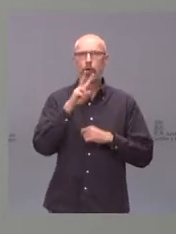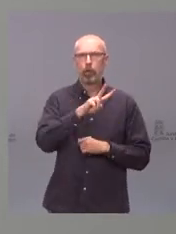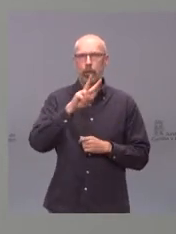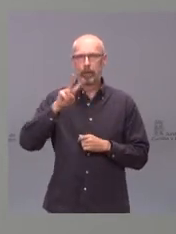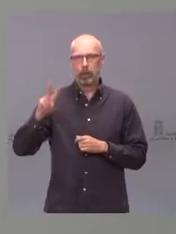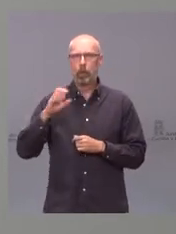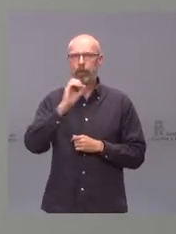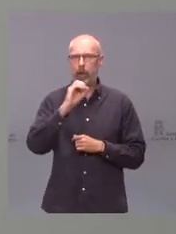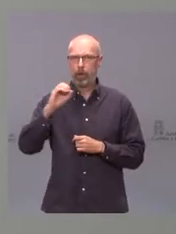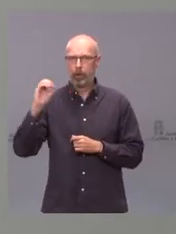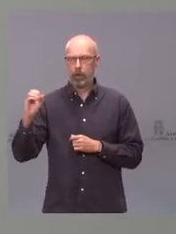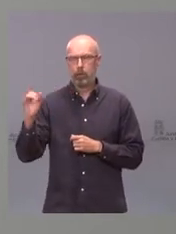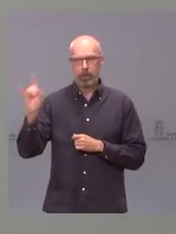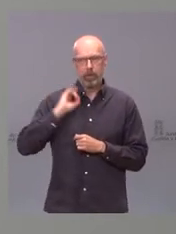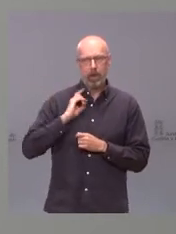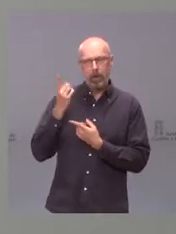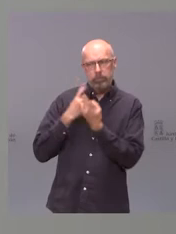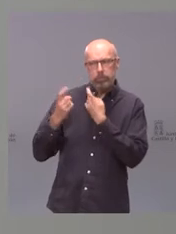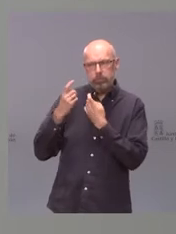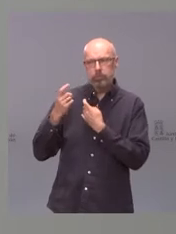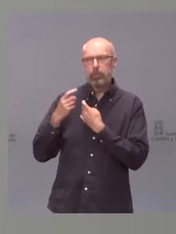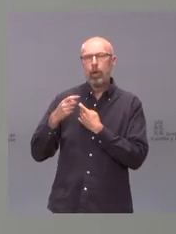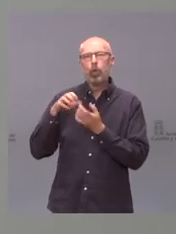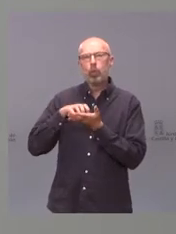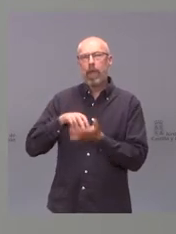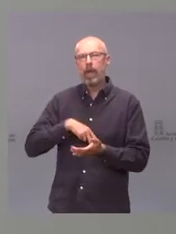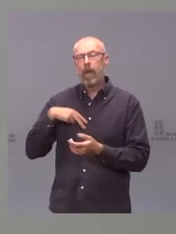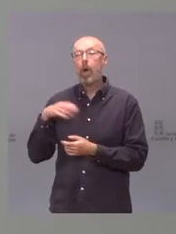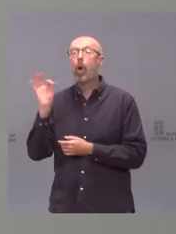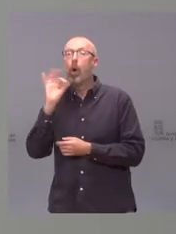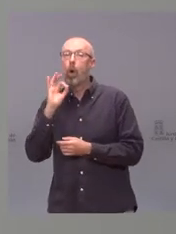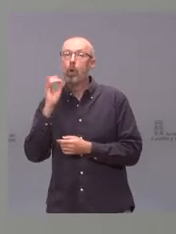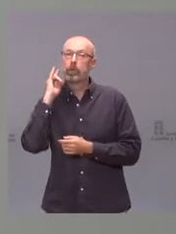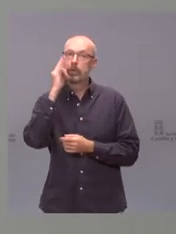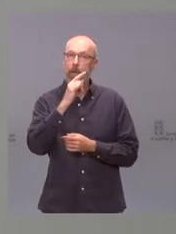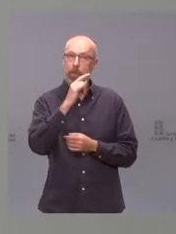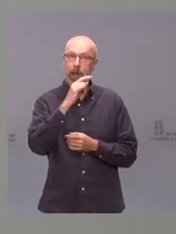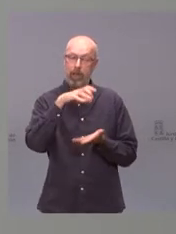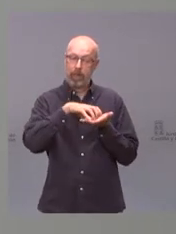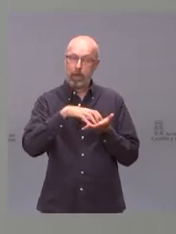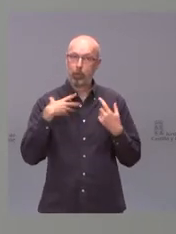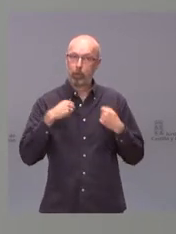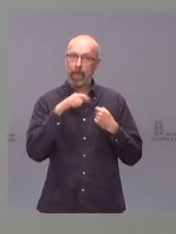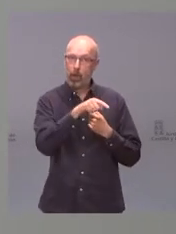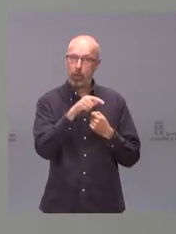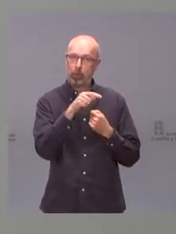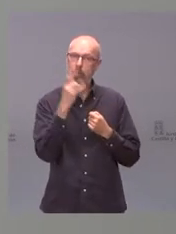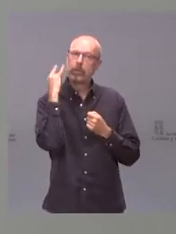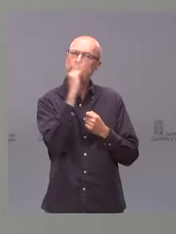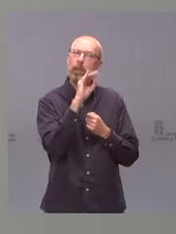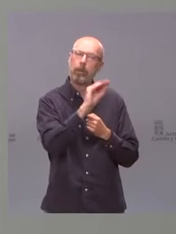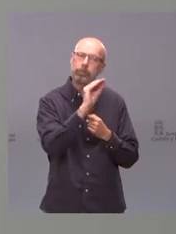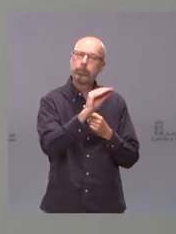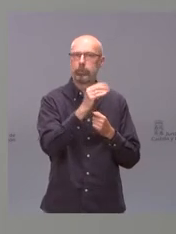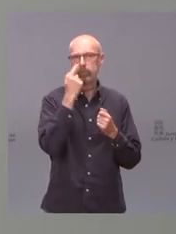-000. Si tienen dudas muy generales o en su centro de salud y marcar el cero, si es muy específica, para que le den